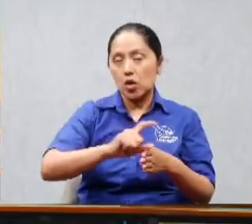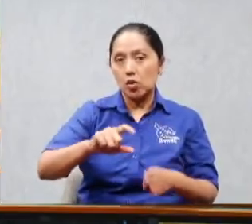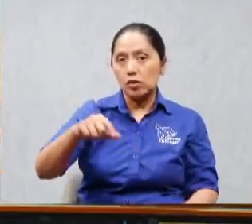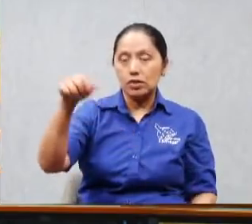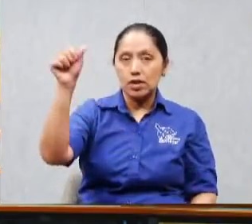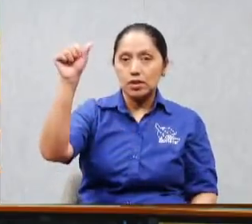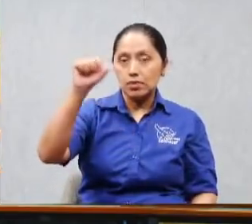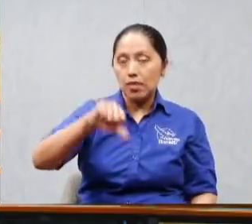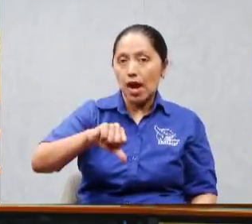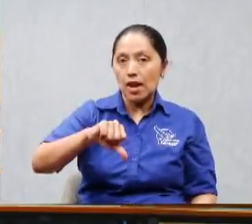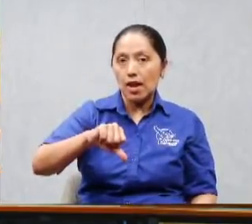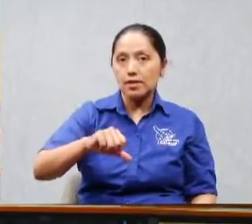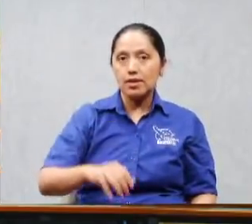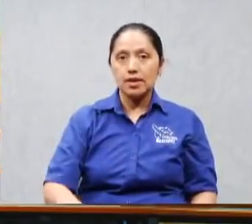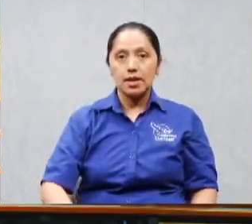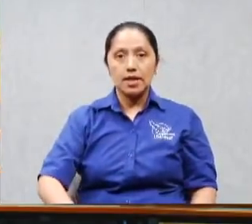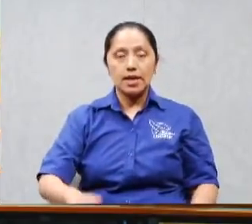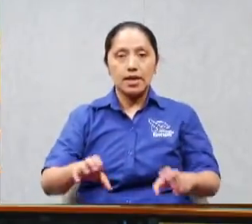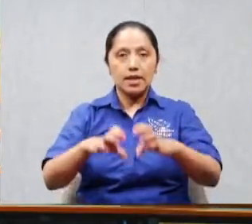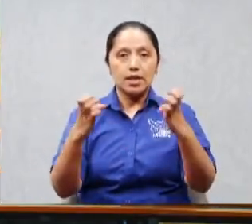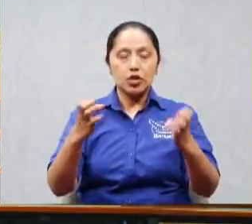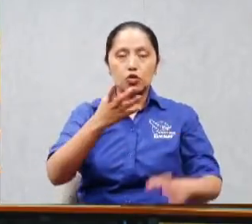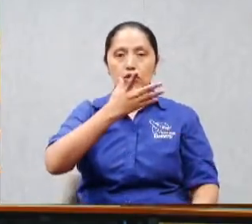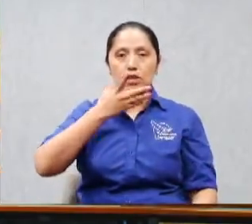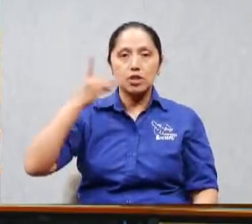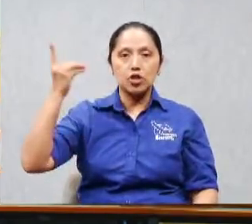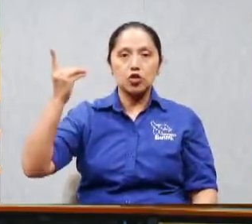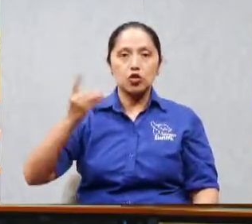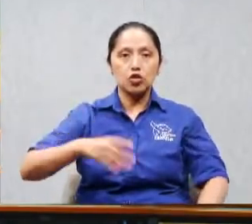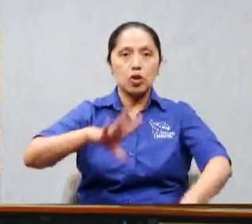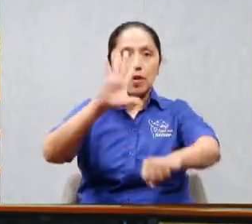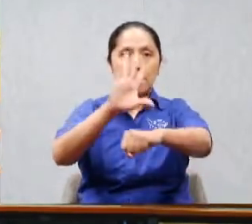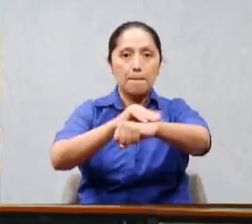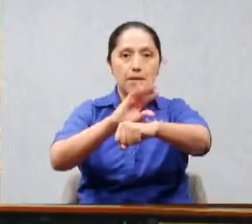caigan para que dejen de estar ocultando sus defectos